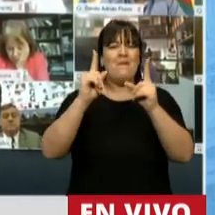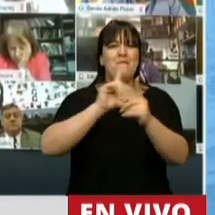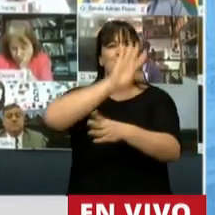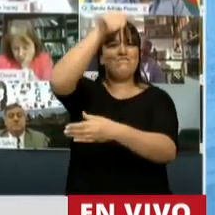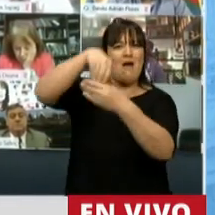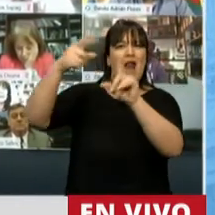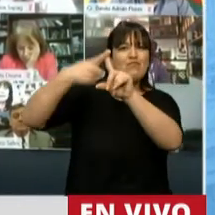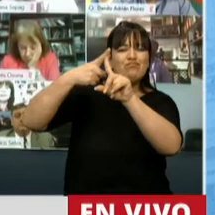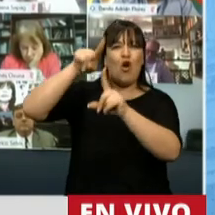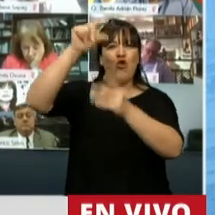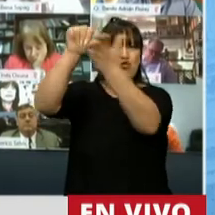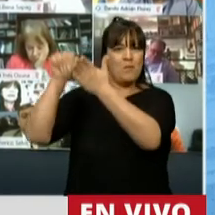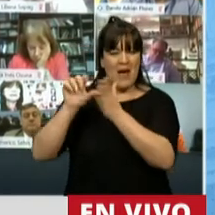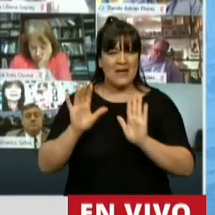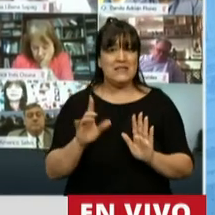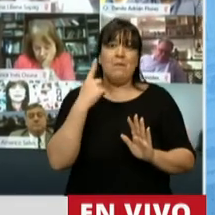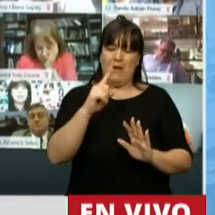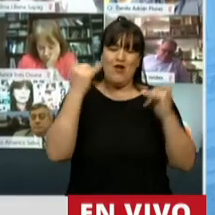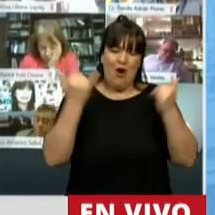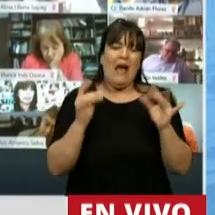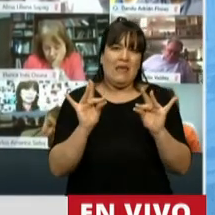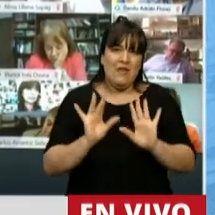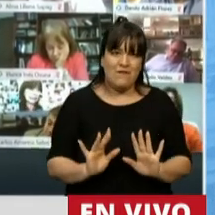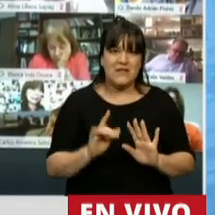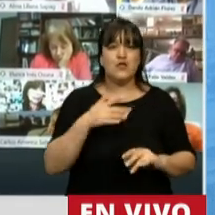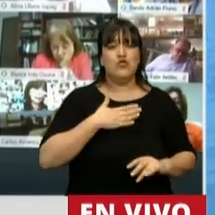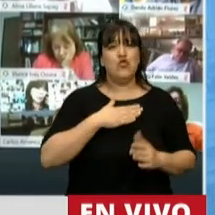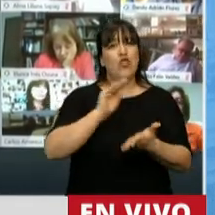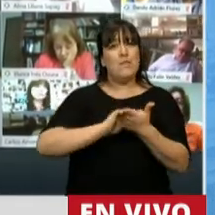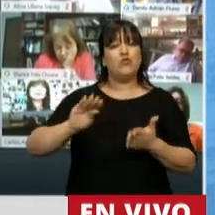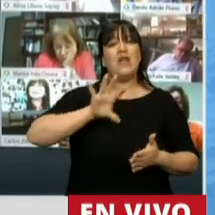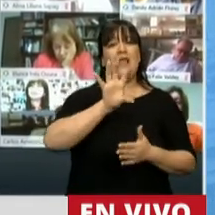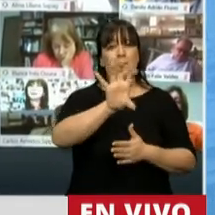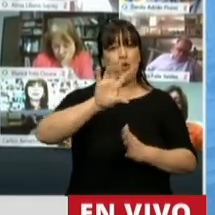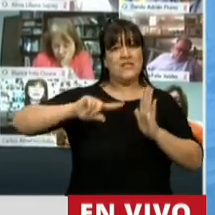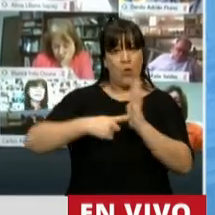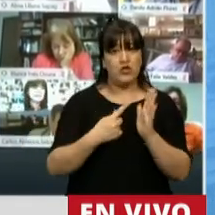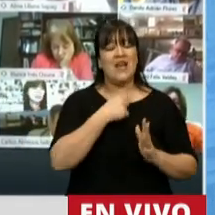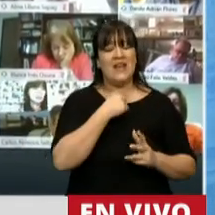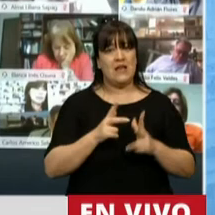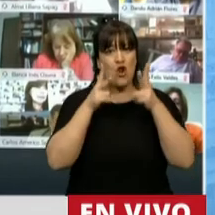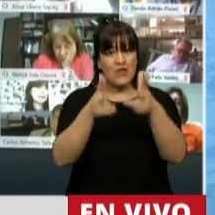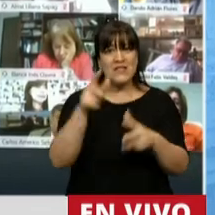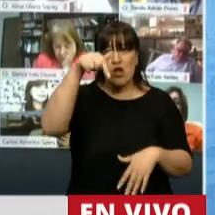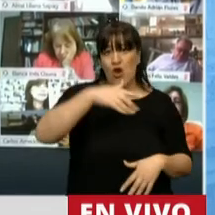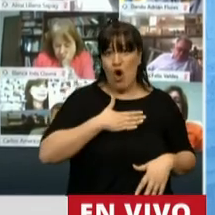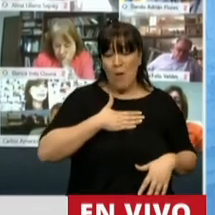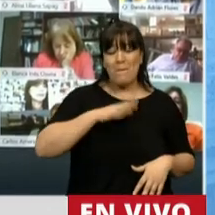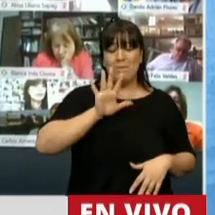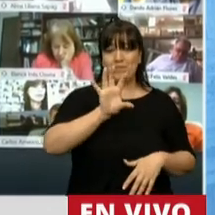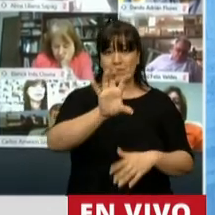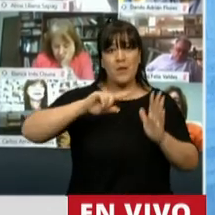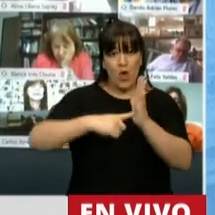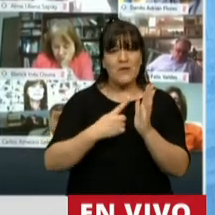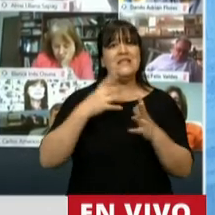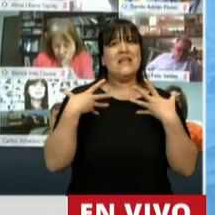cada vez más complejo. Como diputada nacional por la provincia de Buenos Aires, quiero destacar que hoy, en mi provincia, la salud